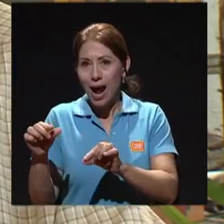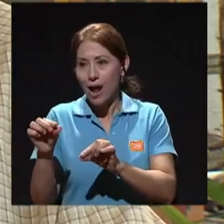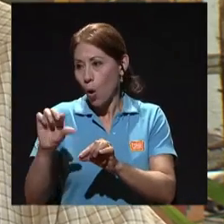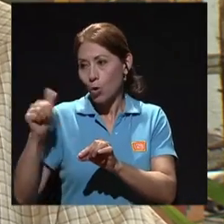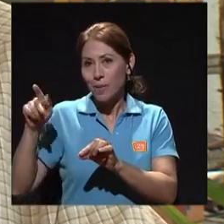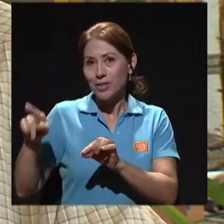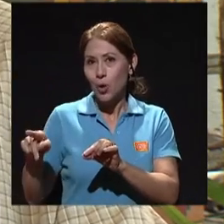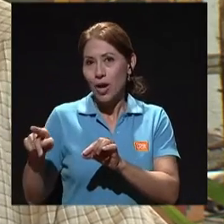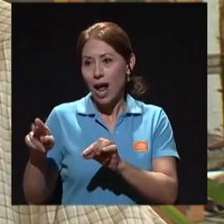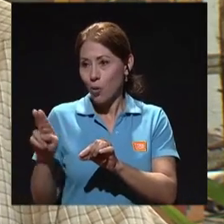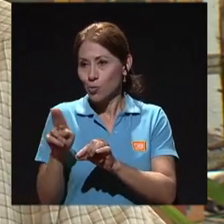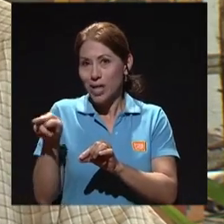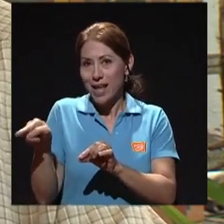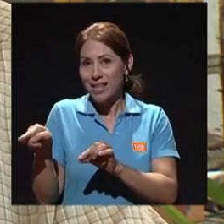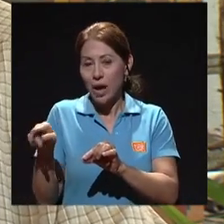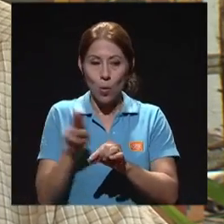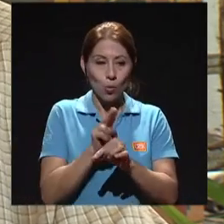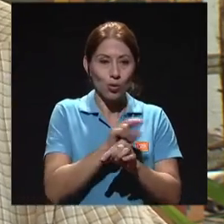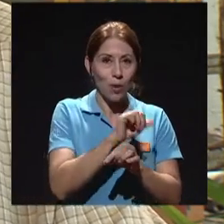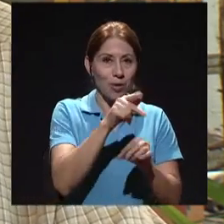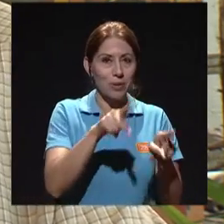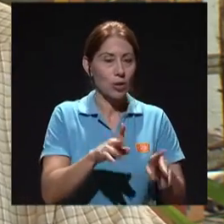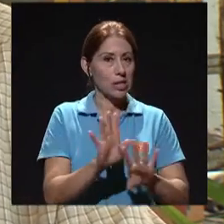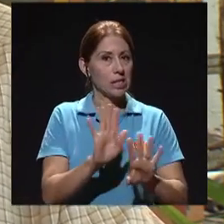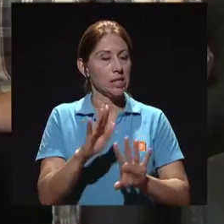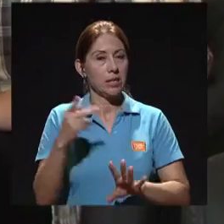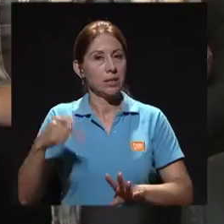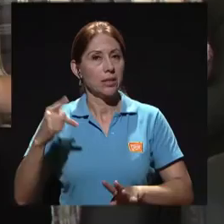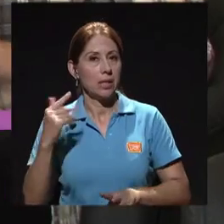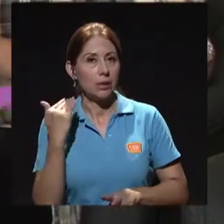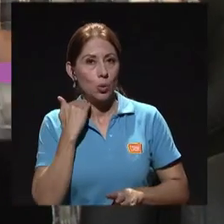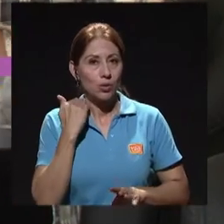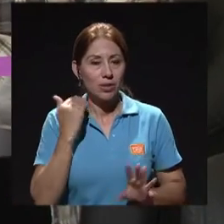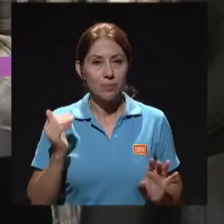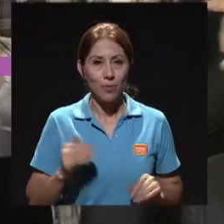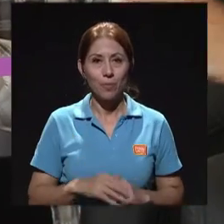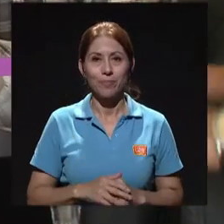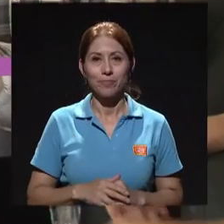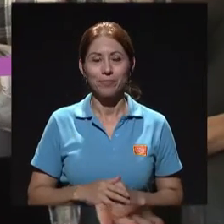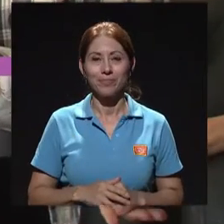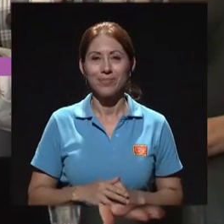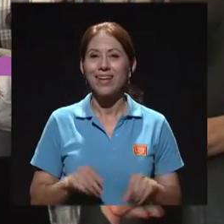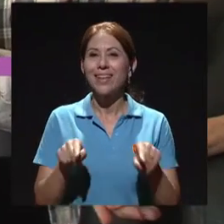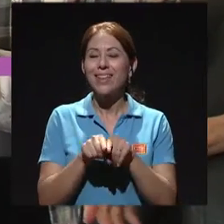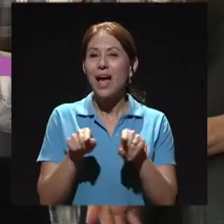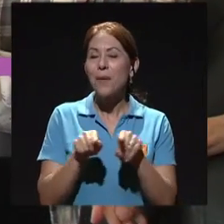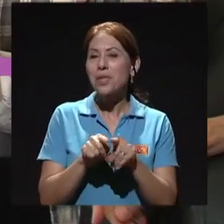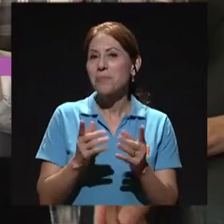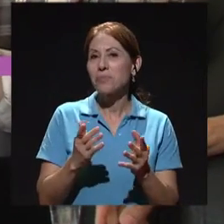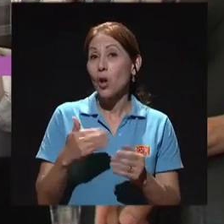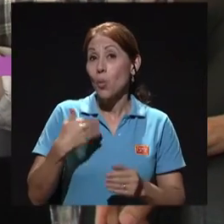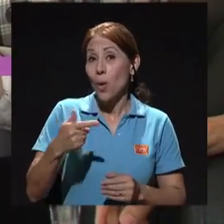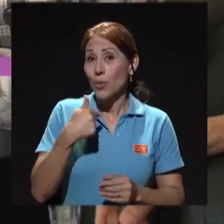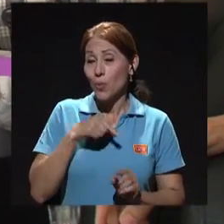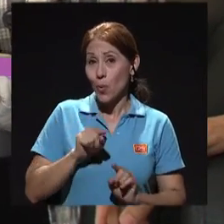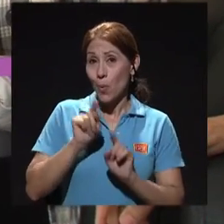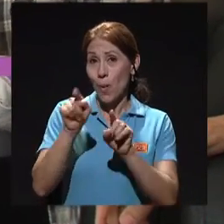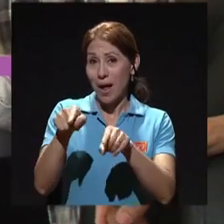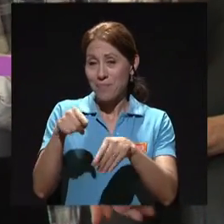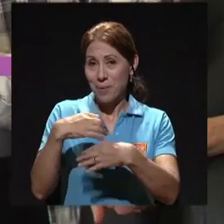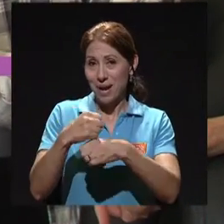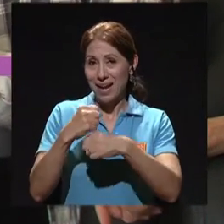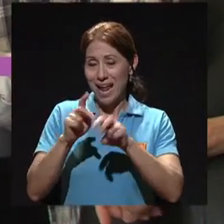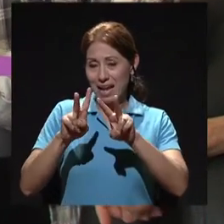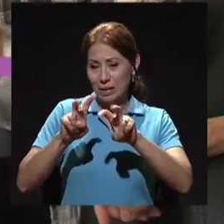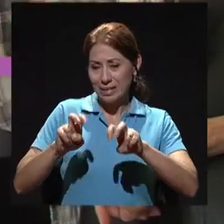persona. Eso es riesgosísimo. También tengo otra inquietud, porque se dice, ¿verdad? Cuando uno va a hacerse un